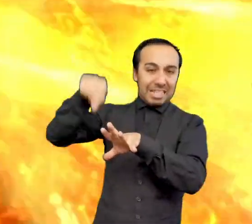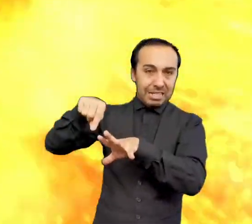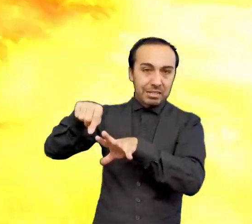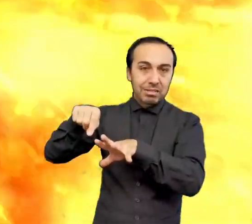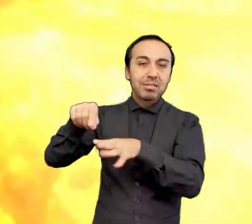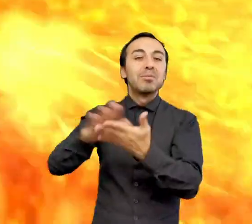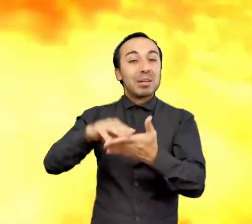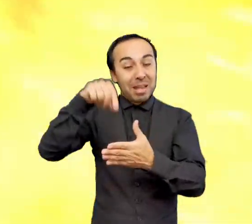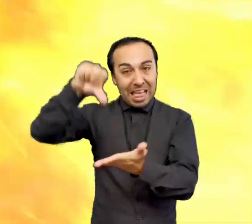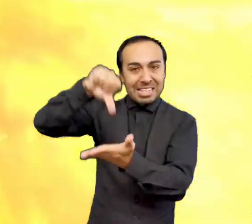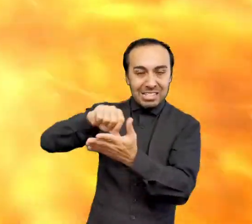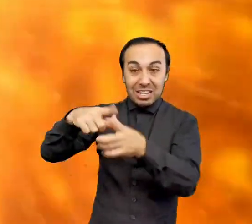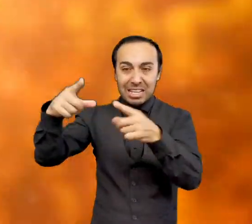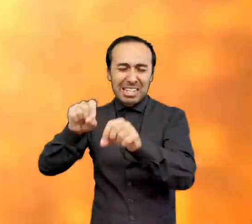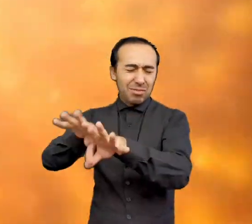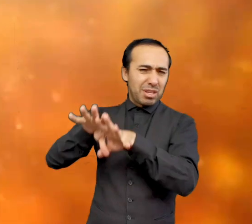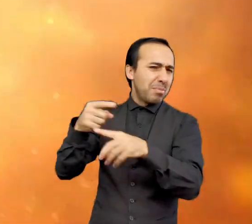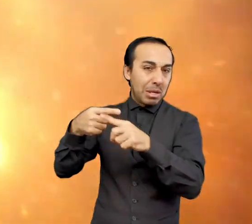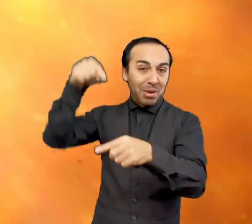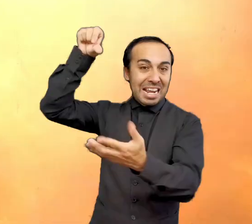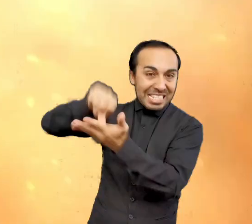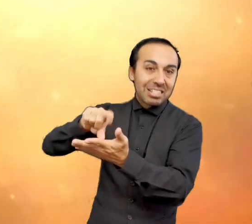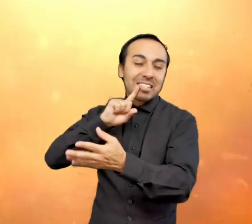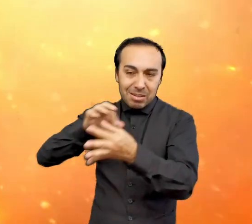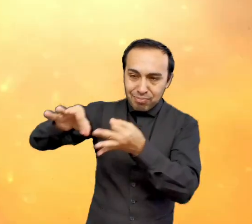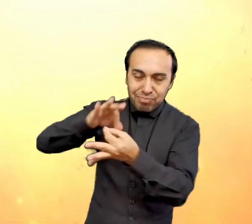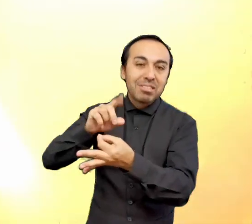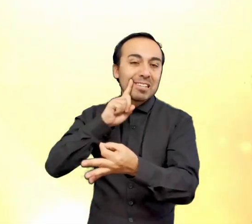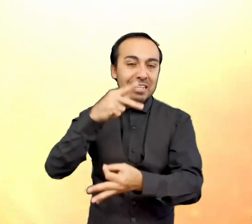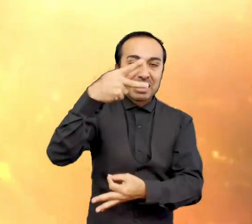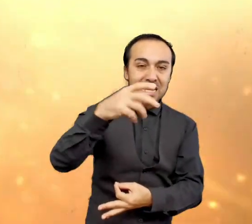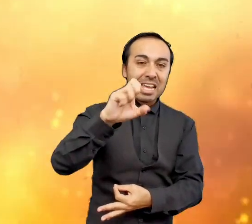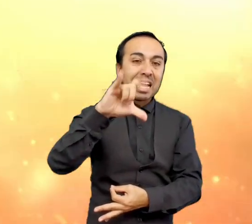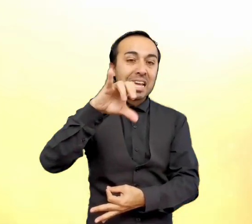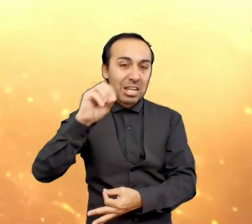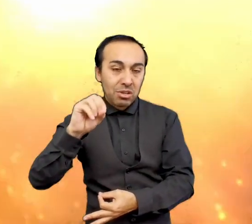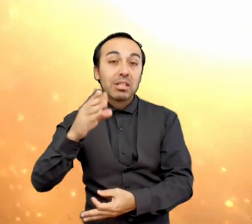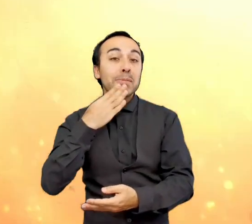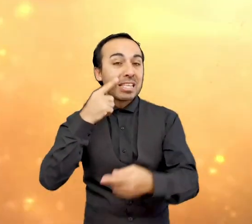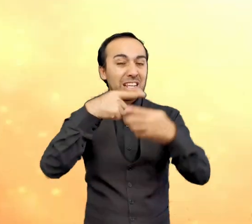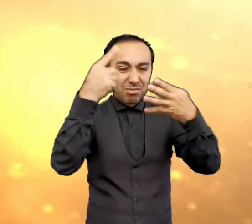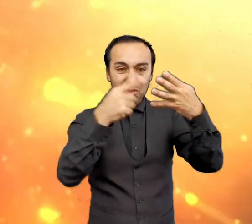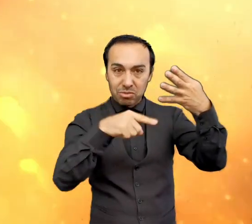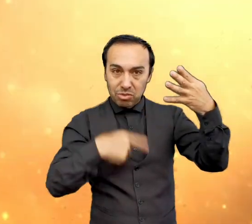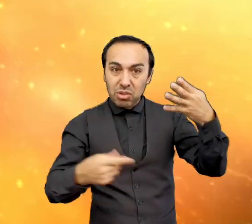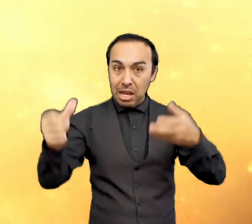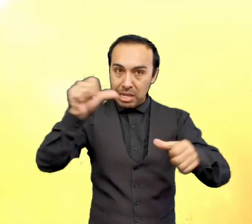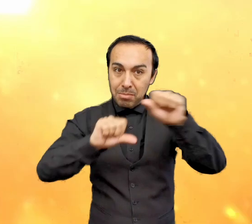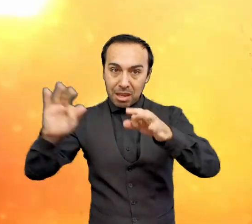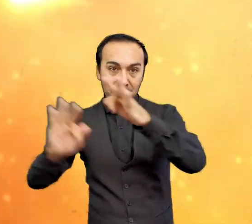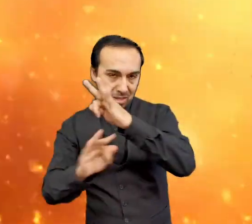transforman hidrógeno en helio en sus núcleos. También transforman otros elementos livianos como carbono, nitrógeno y